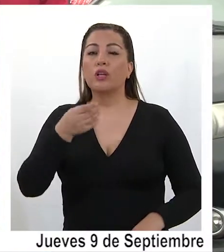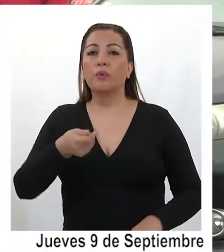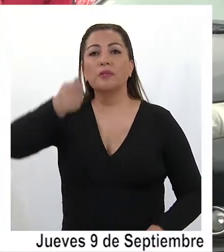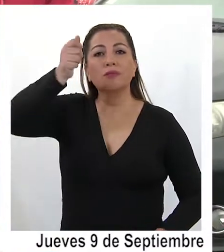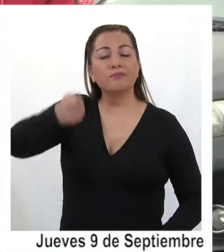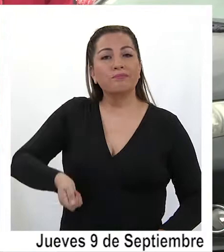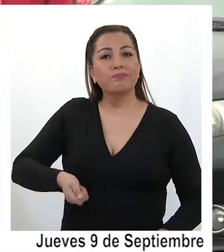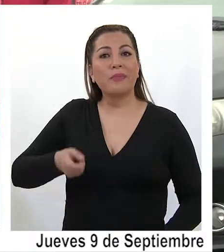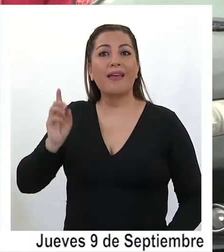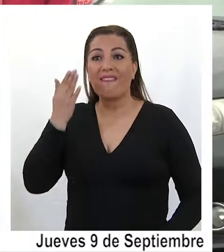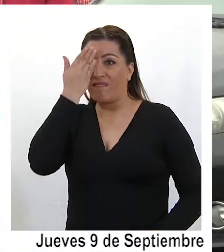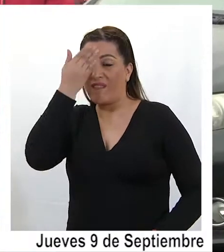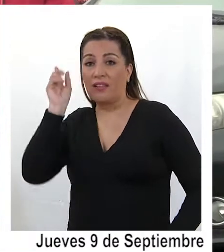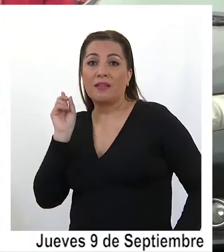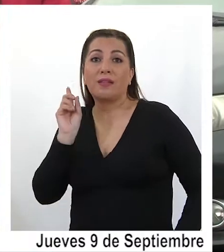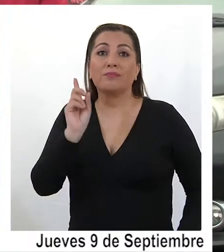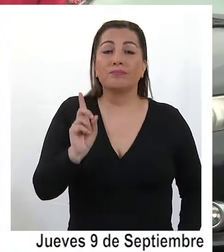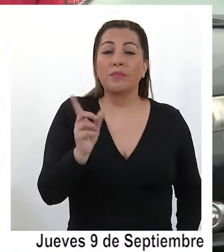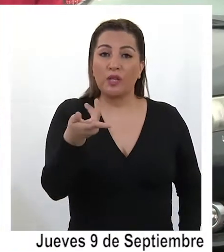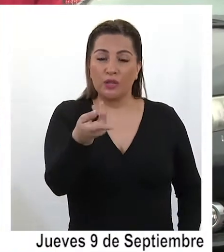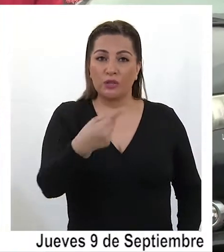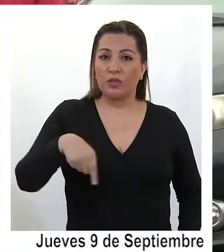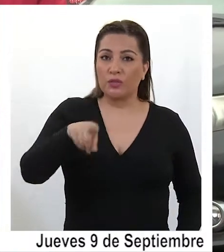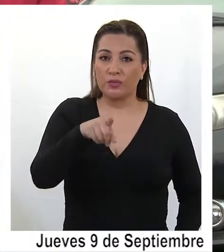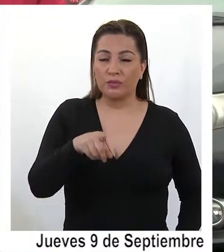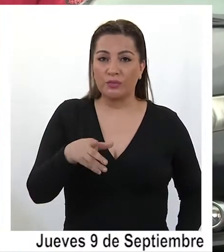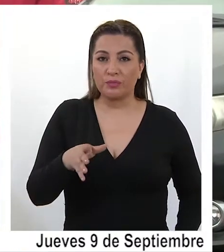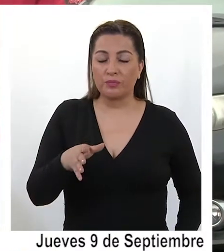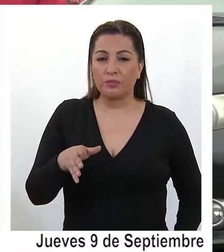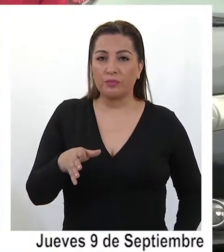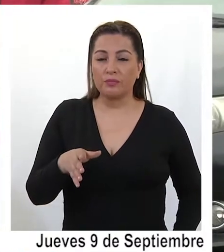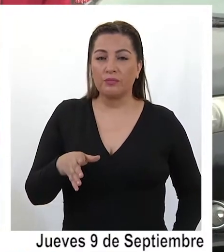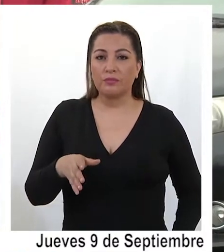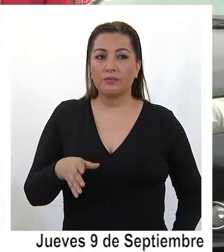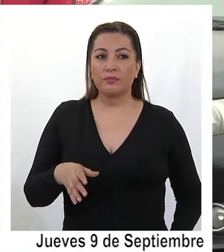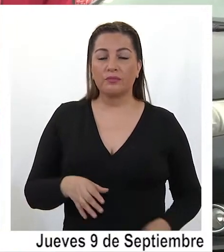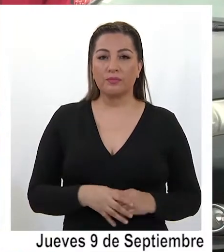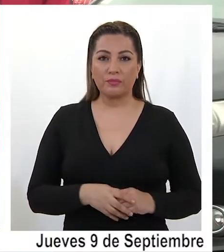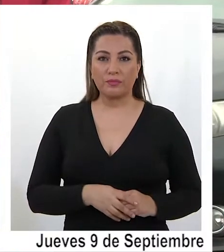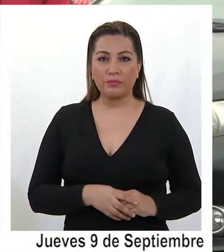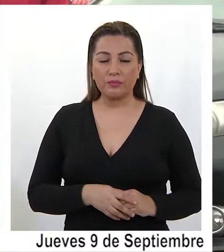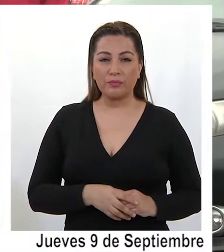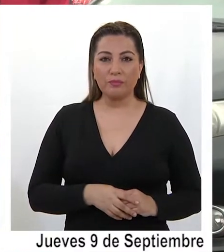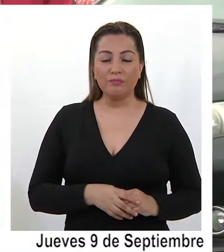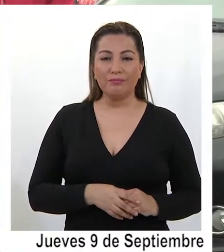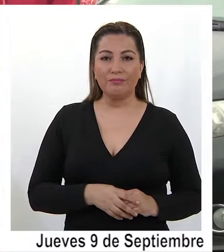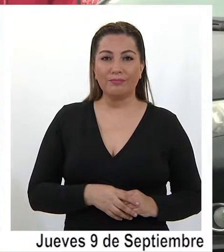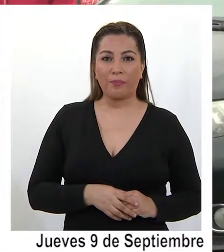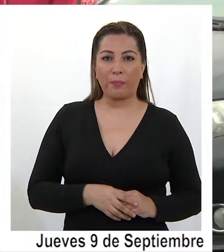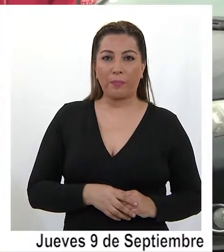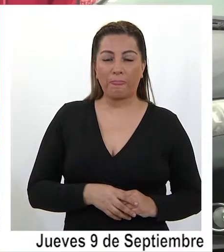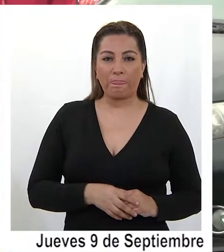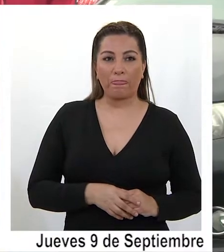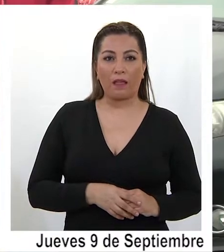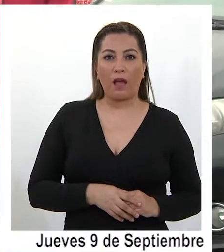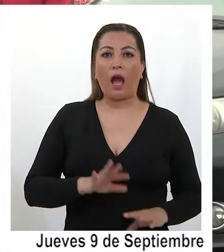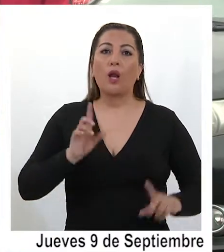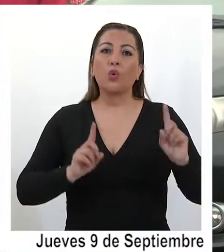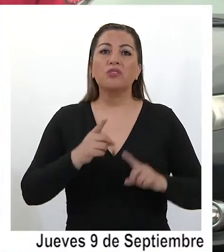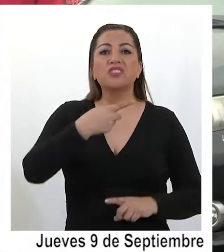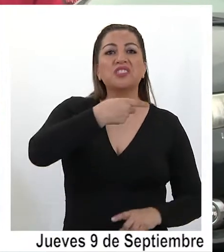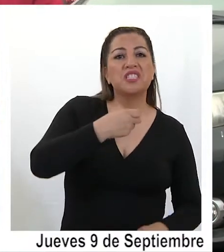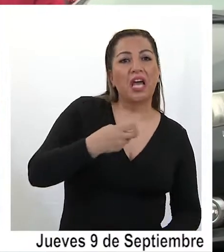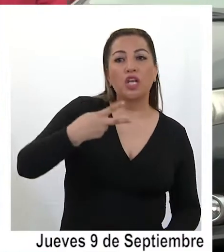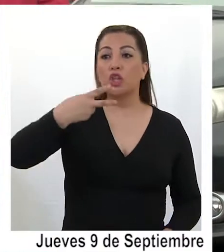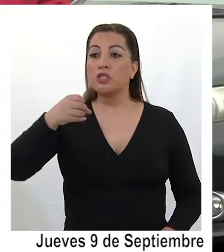una subasta de carácter presencial, que lo que nos permitía era estar con la presencia de al menos 100, 200